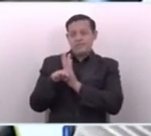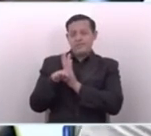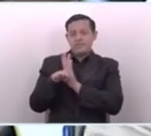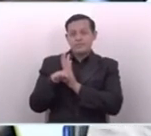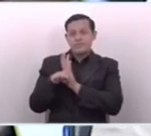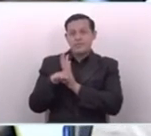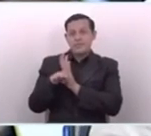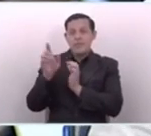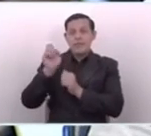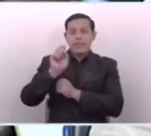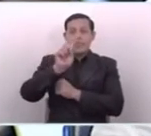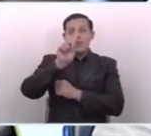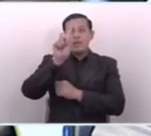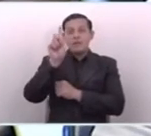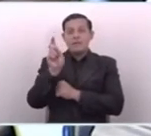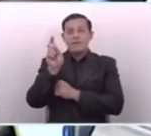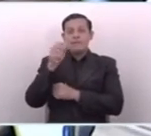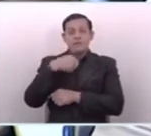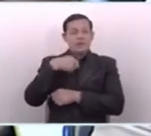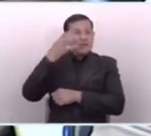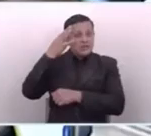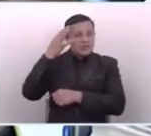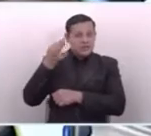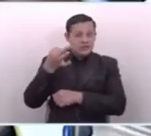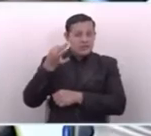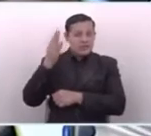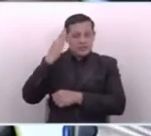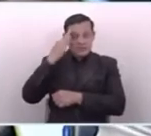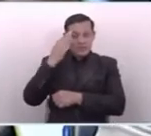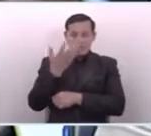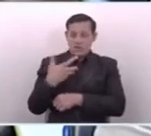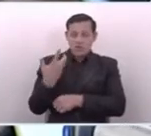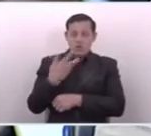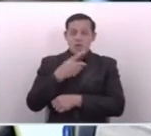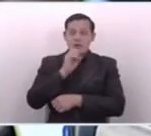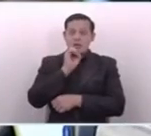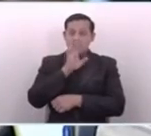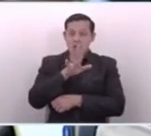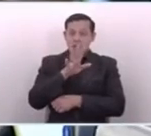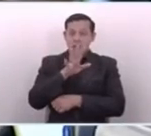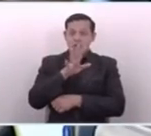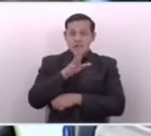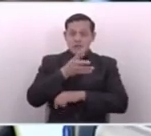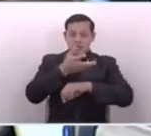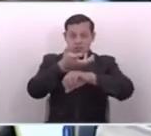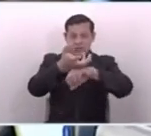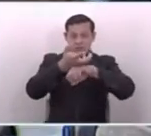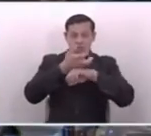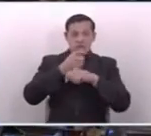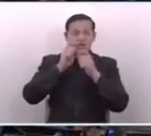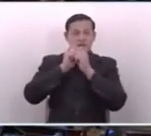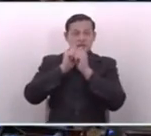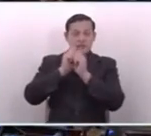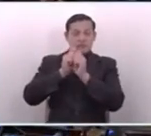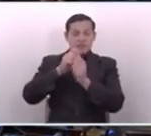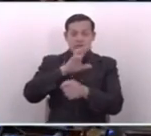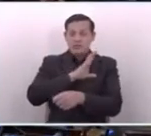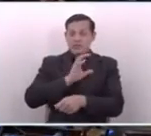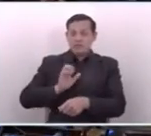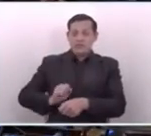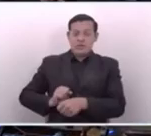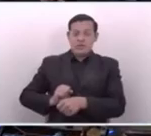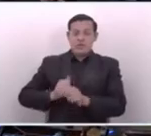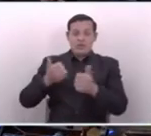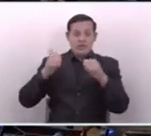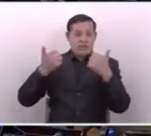La pregunta es, y creo que acá muy bien se ha dicho, la importación de carne en El Salvador prácticamente